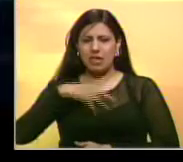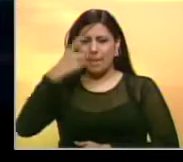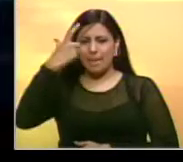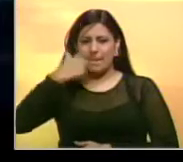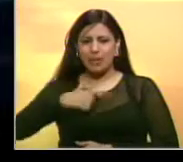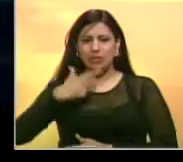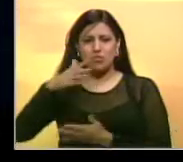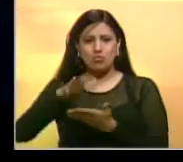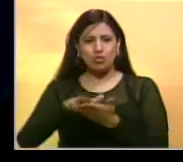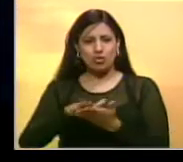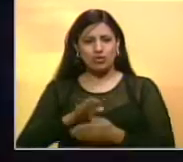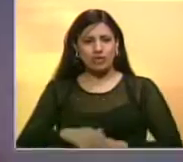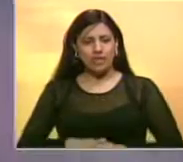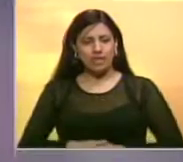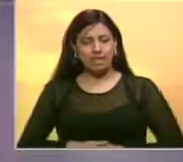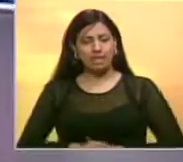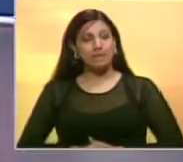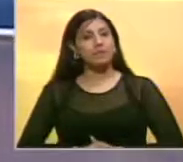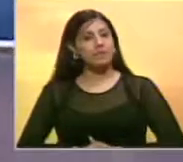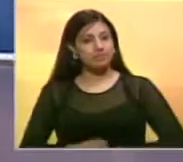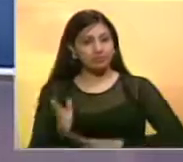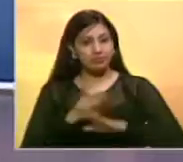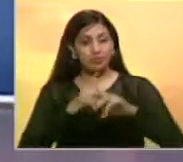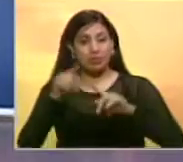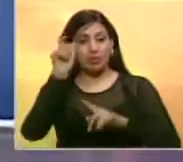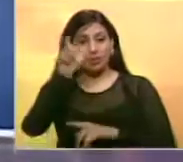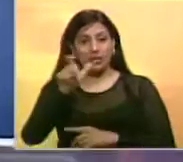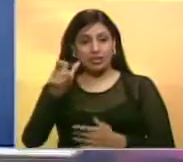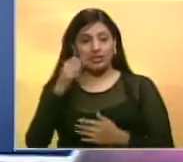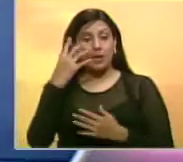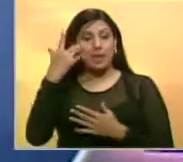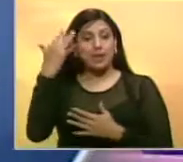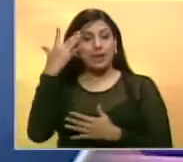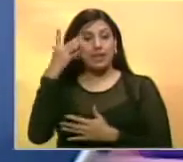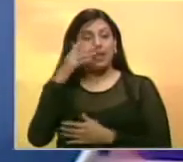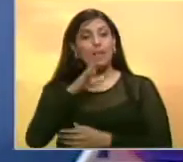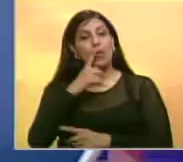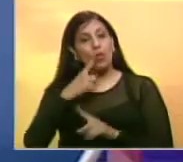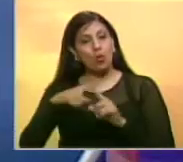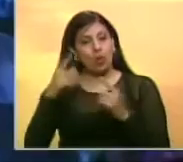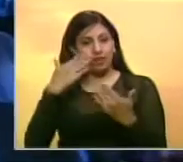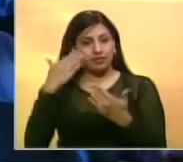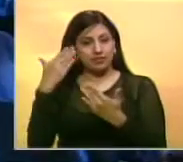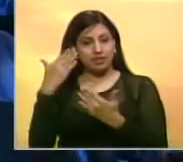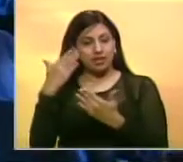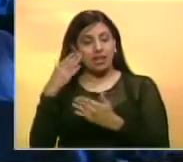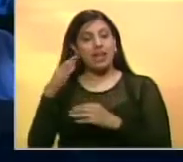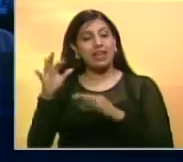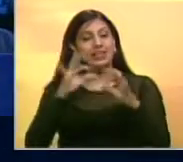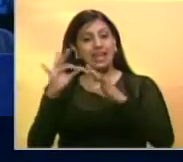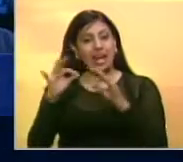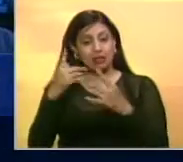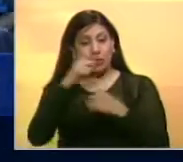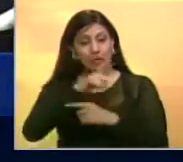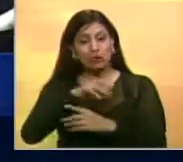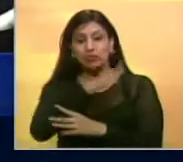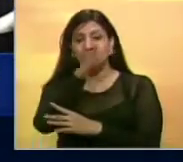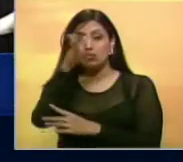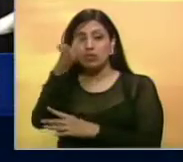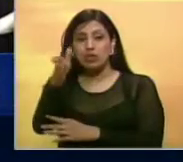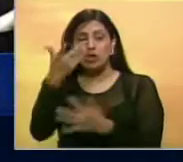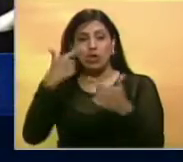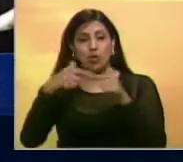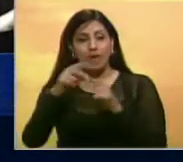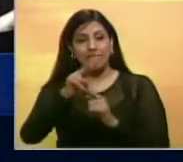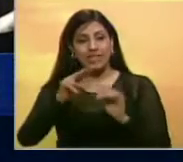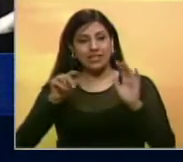personaje había muerto Cate Blanchett Johnny Deed y Kane Weasley brillaron en el festival de Palace Spring Los actores de Hollywood acudieron a la edición